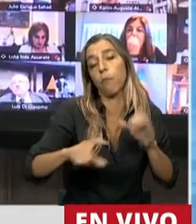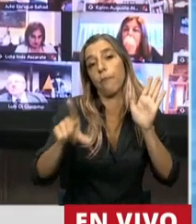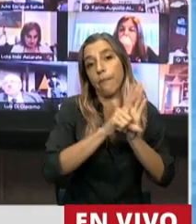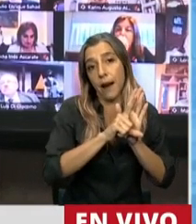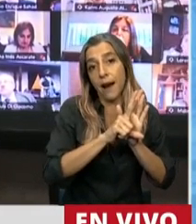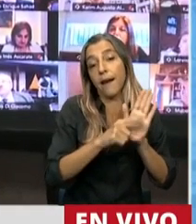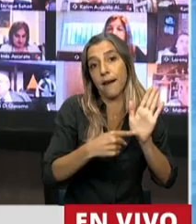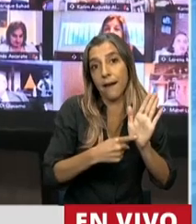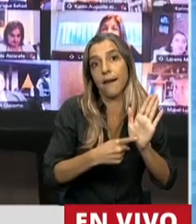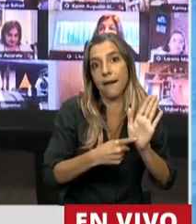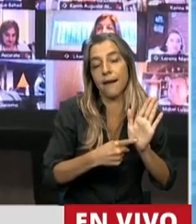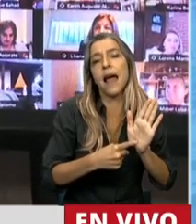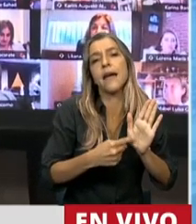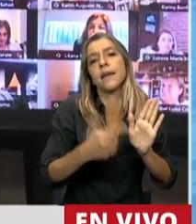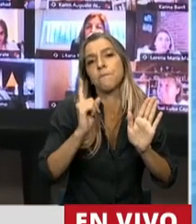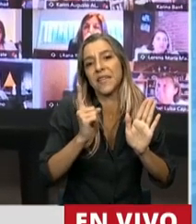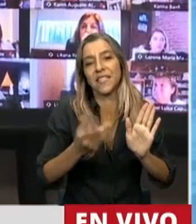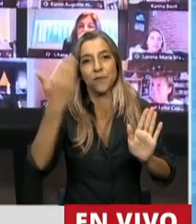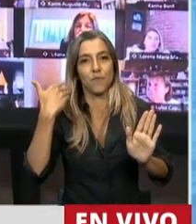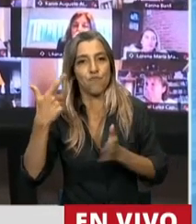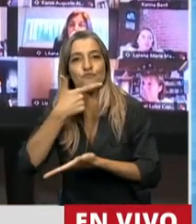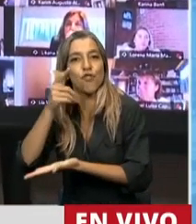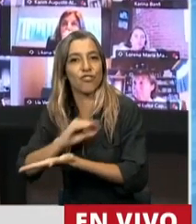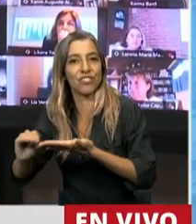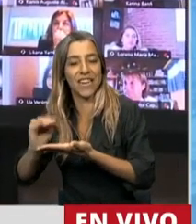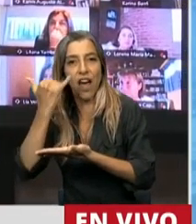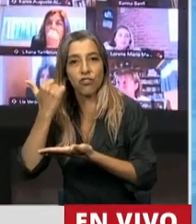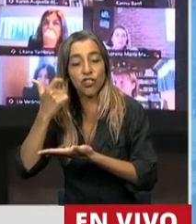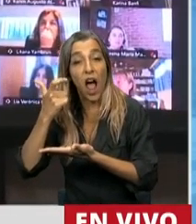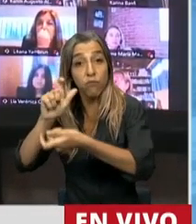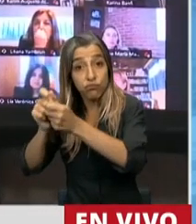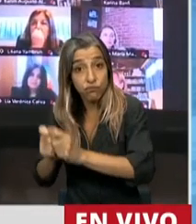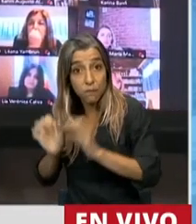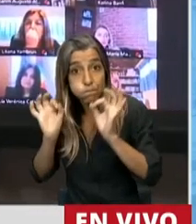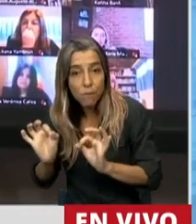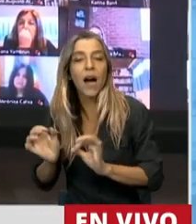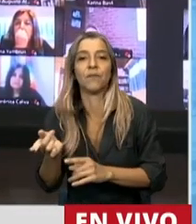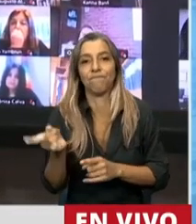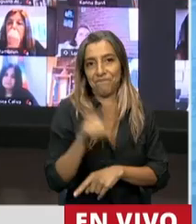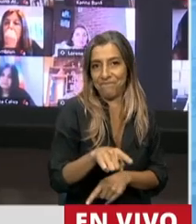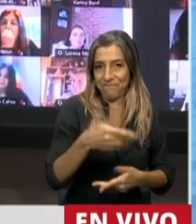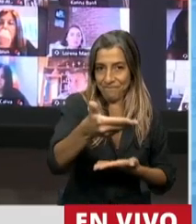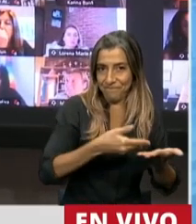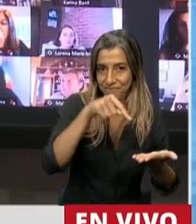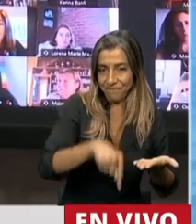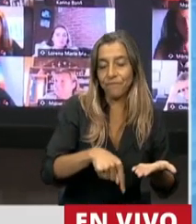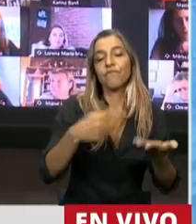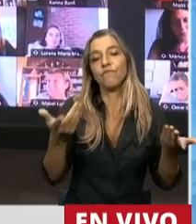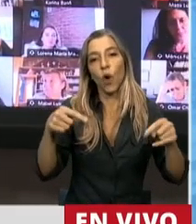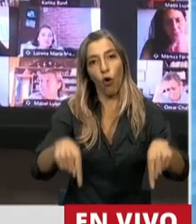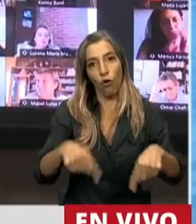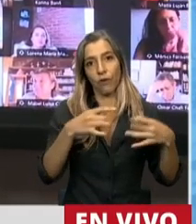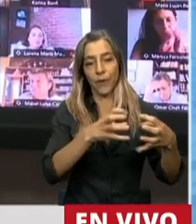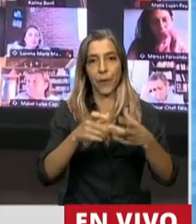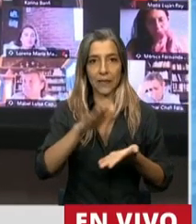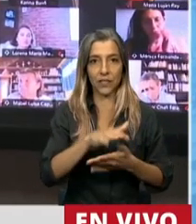lo que el Congreso, el Senado de la Nación había modificado. Y en ese caso, por eso estamos hoy en esta instancia,